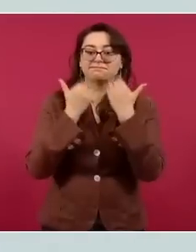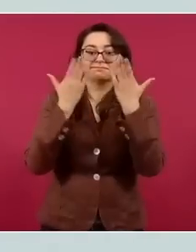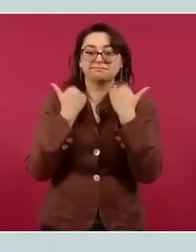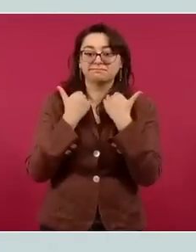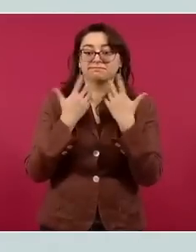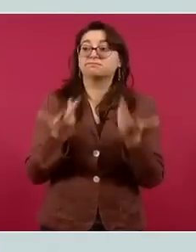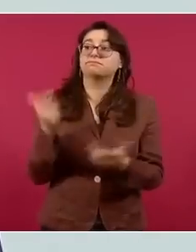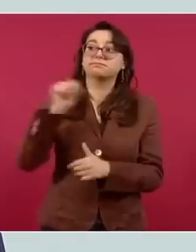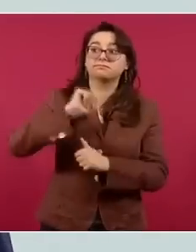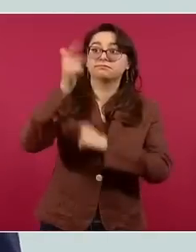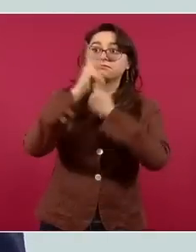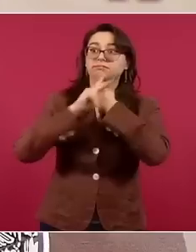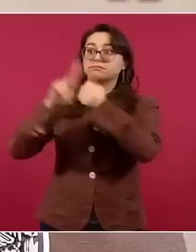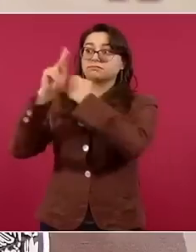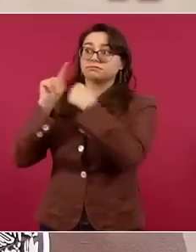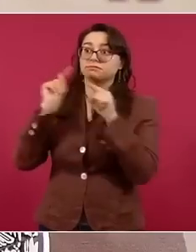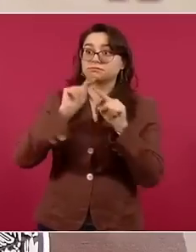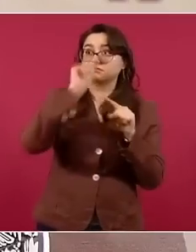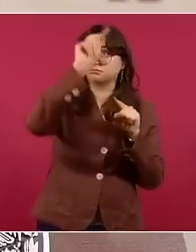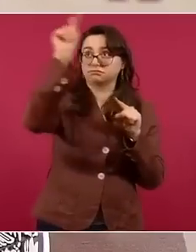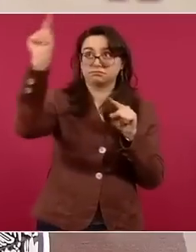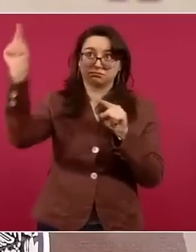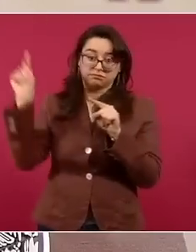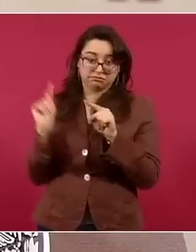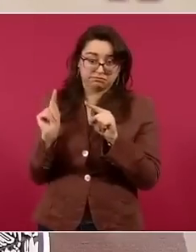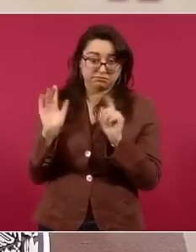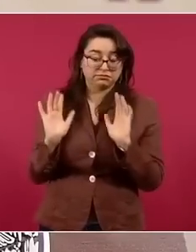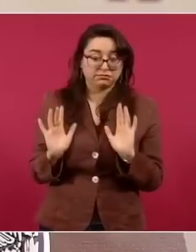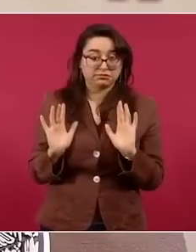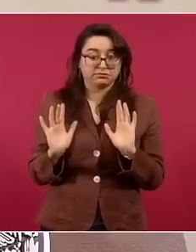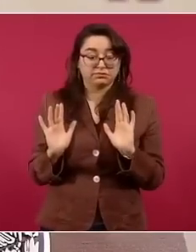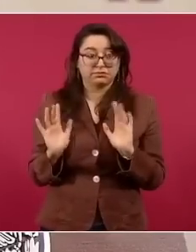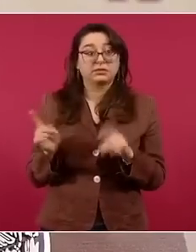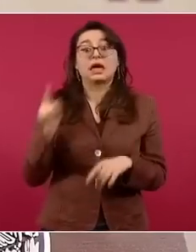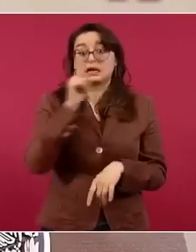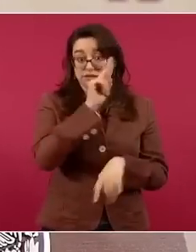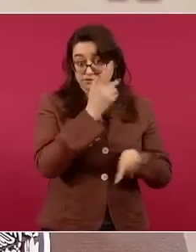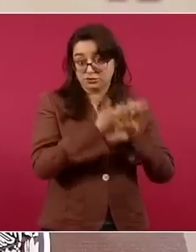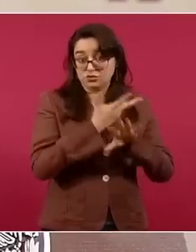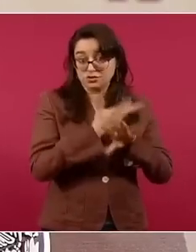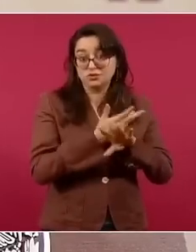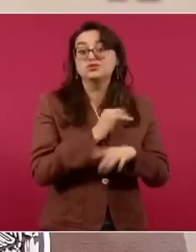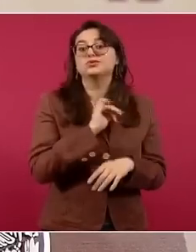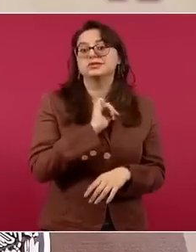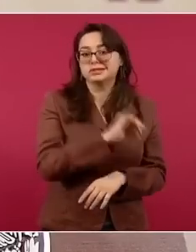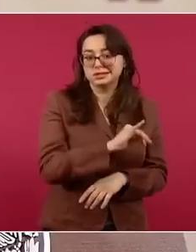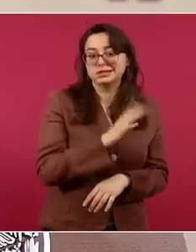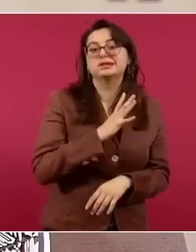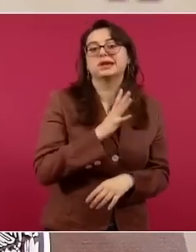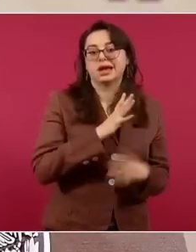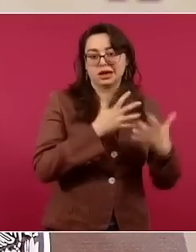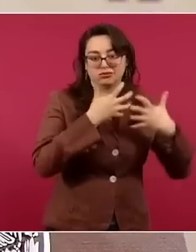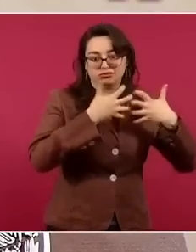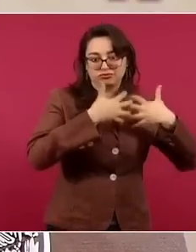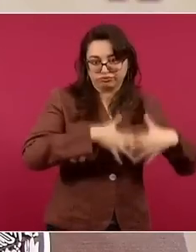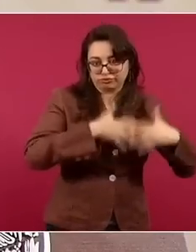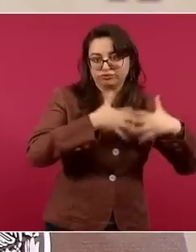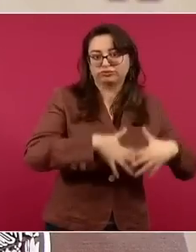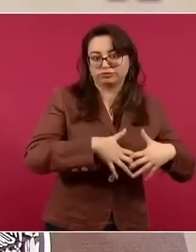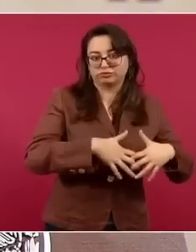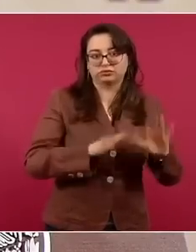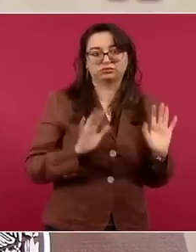incluido Estados Unidos, y hay rutas de fentanilo de Estados Unidos a México. Entonces, es un problema importado.